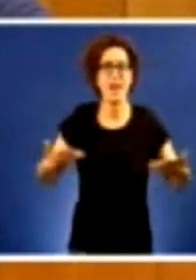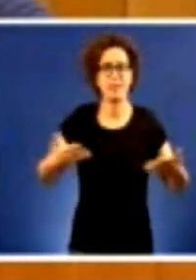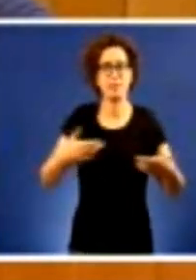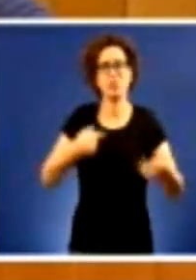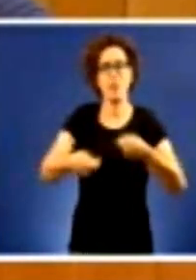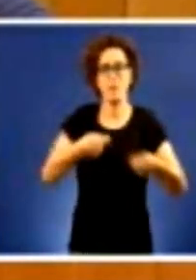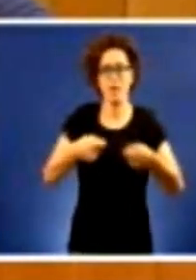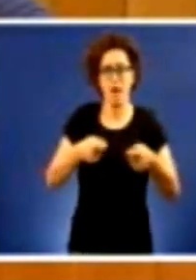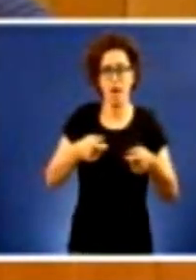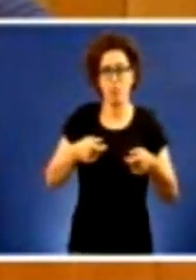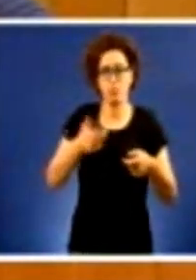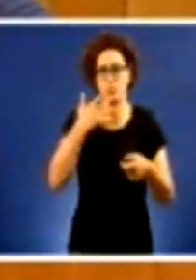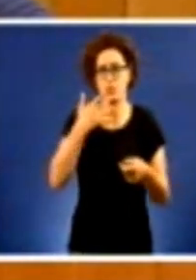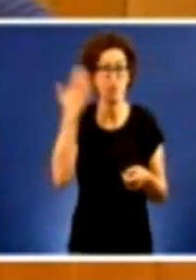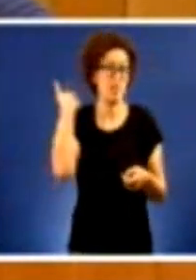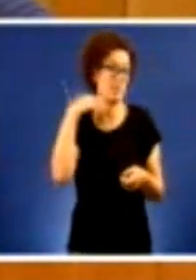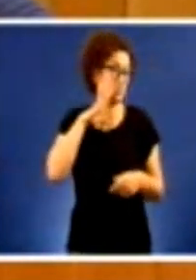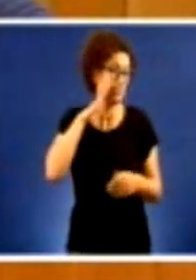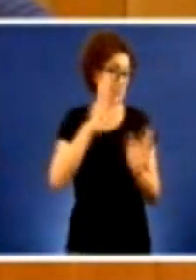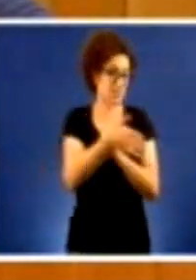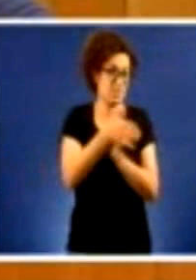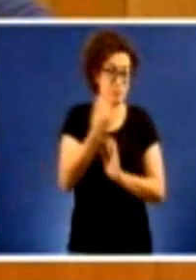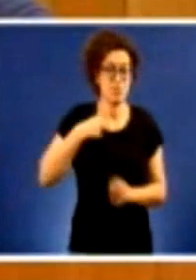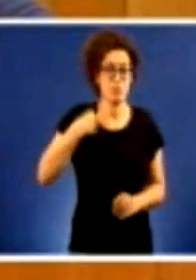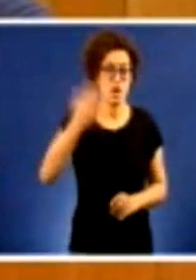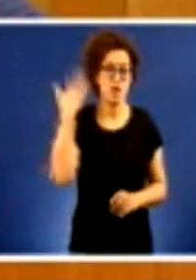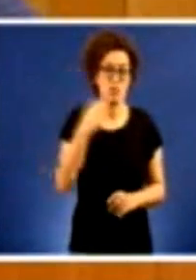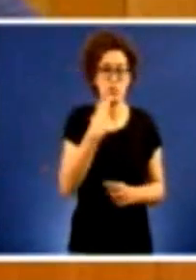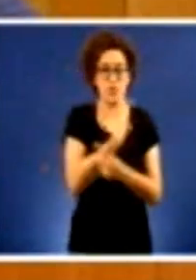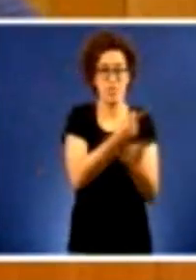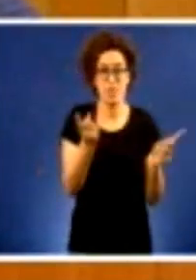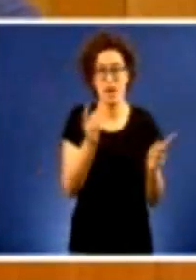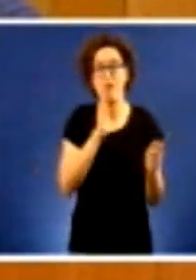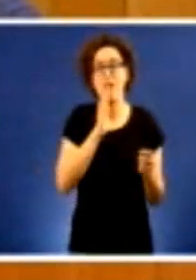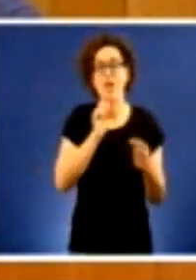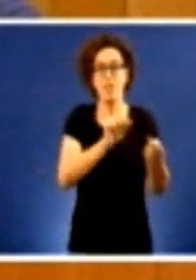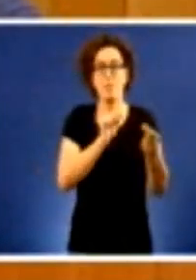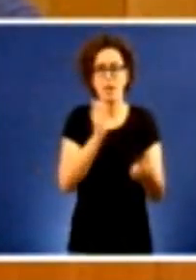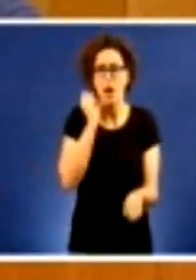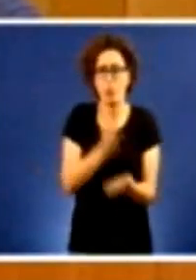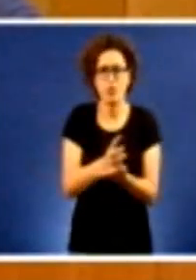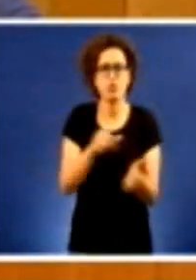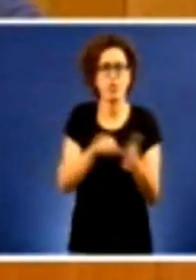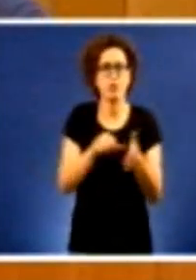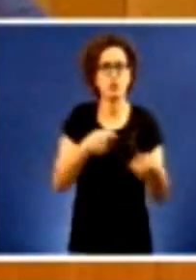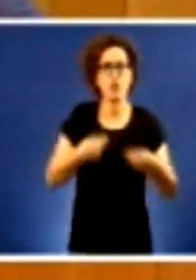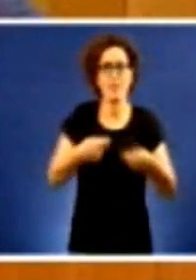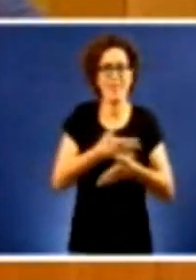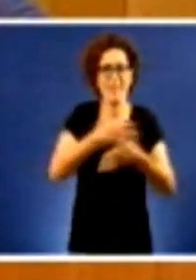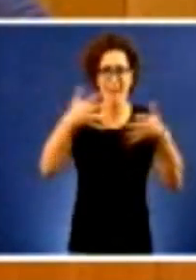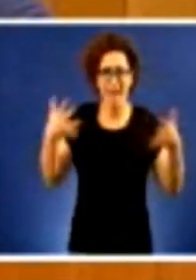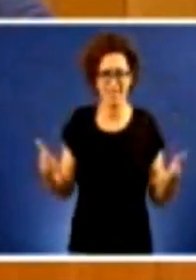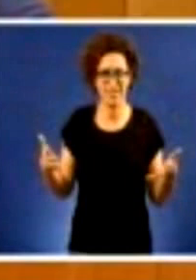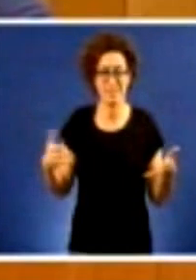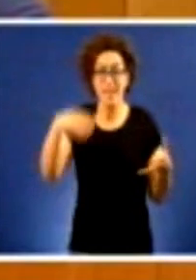o decía antes o decía onten no debate se está apostando polos grandes centros comerciais donde